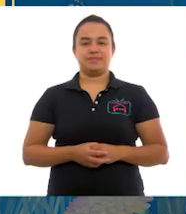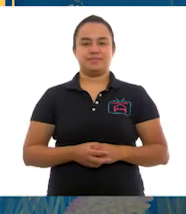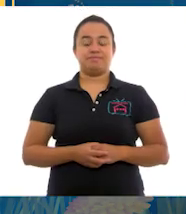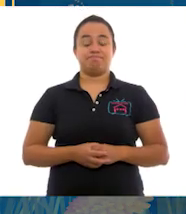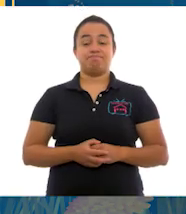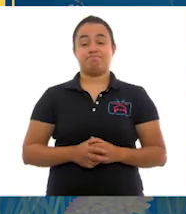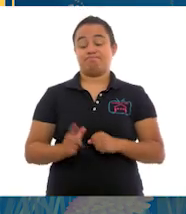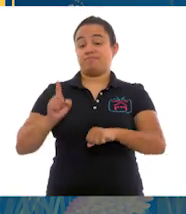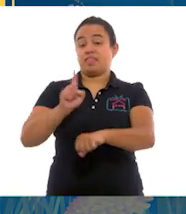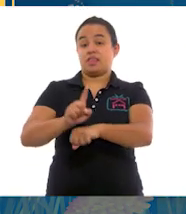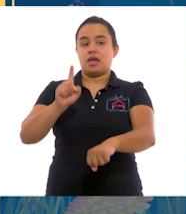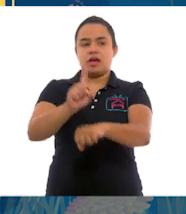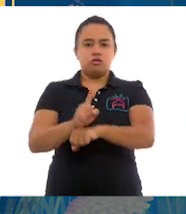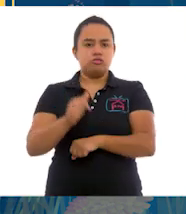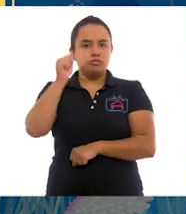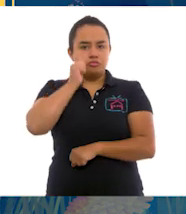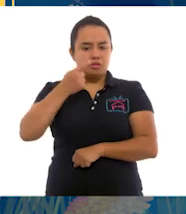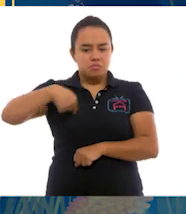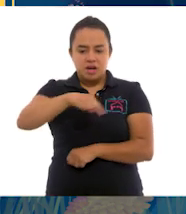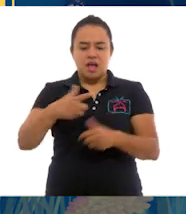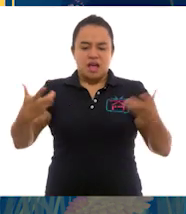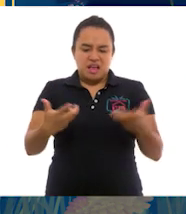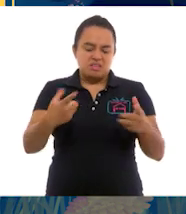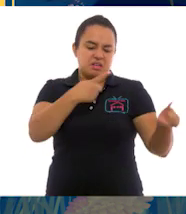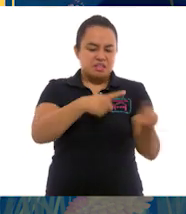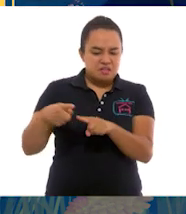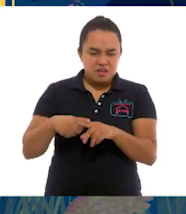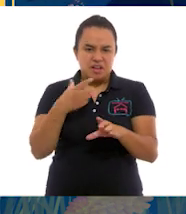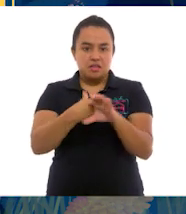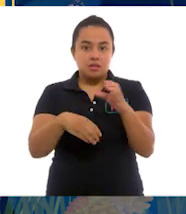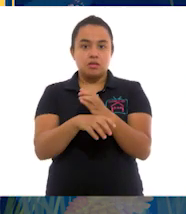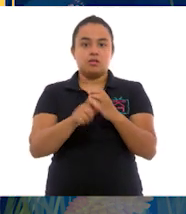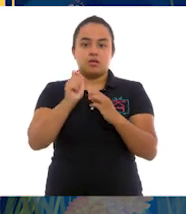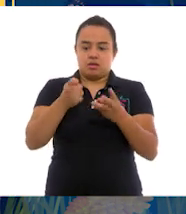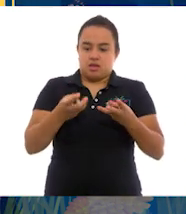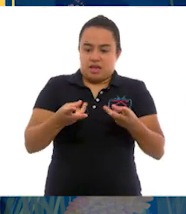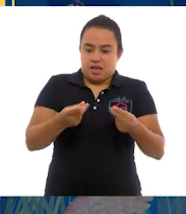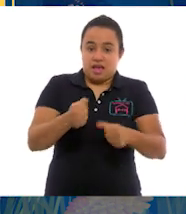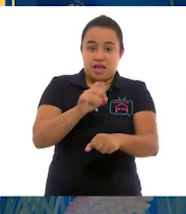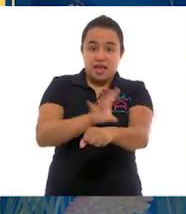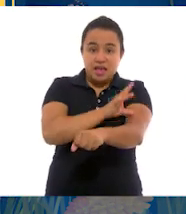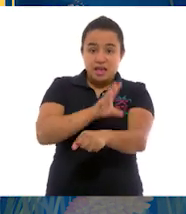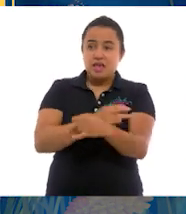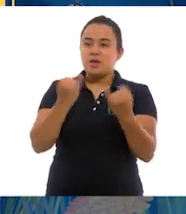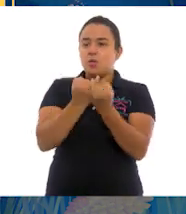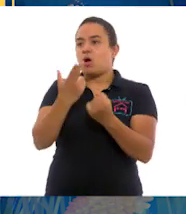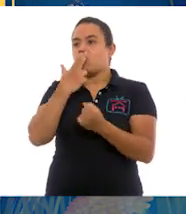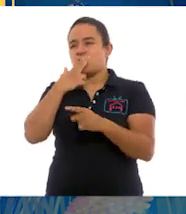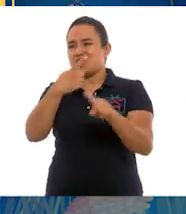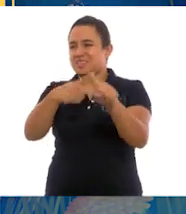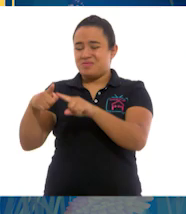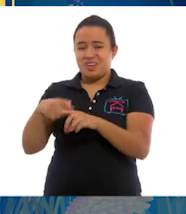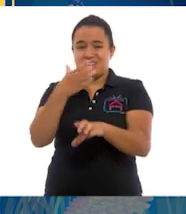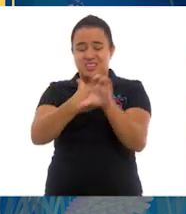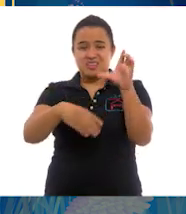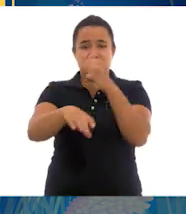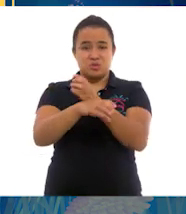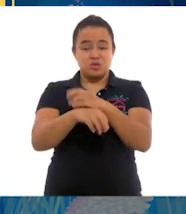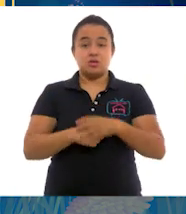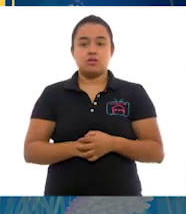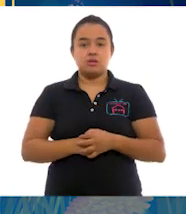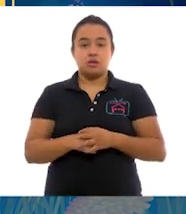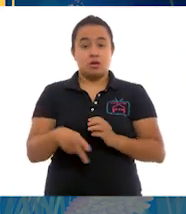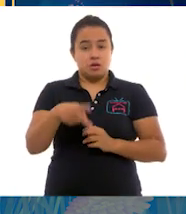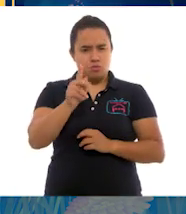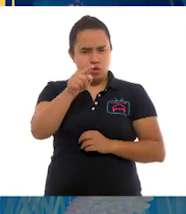Todos los días desempeñamos varias actividades que demandan gasto de energía y uso de recursos. ¿Pero has